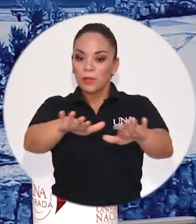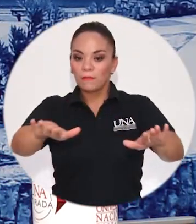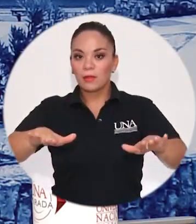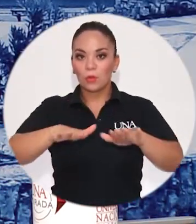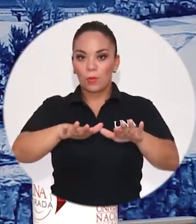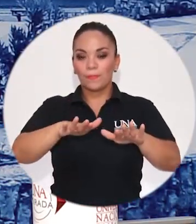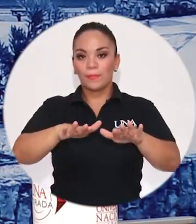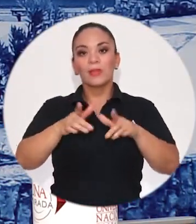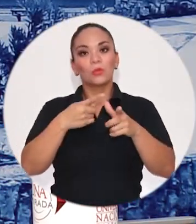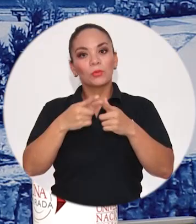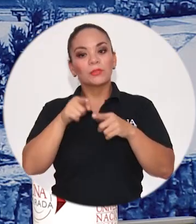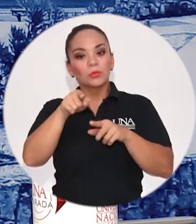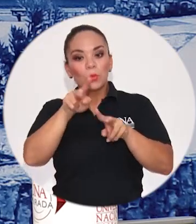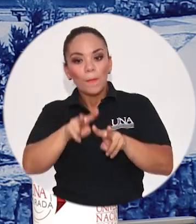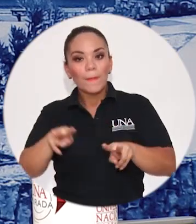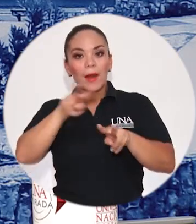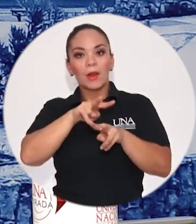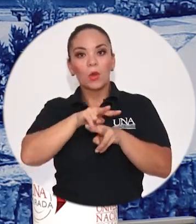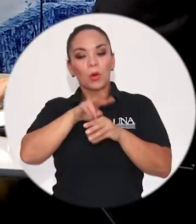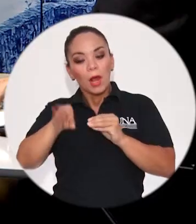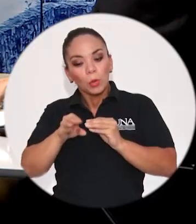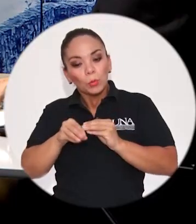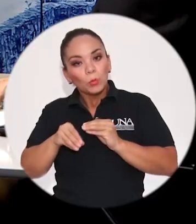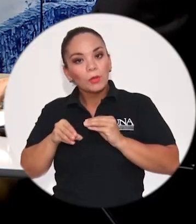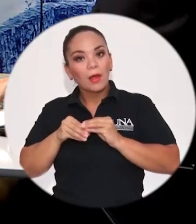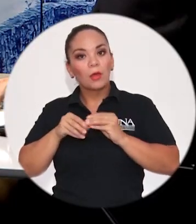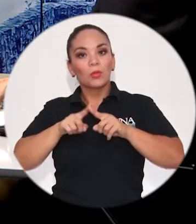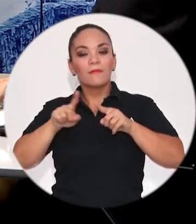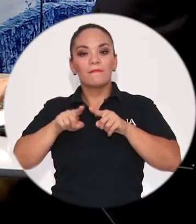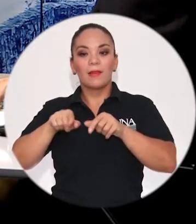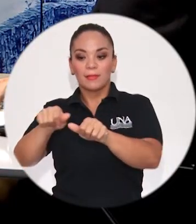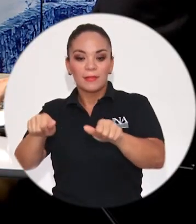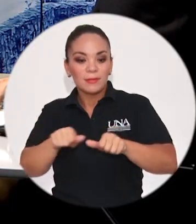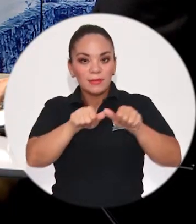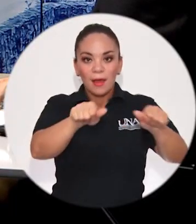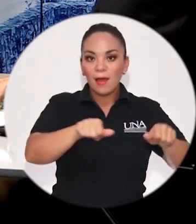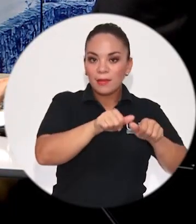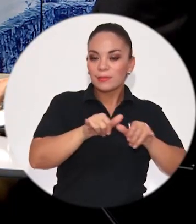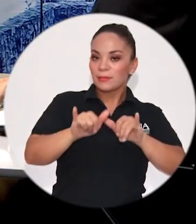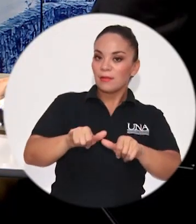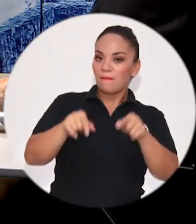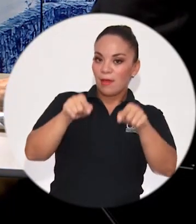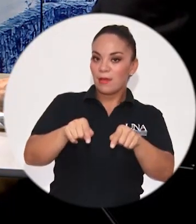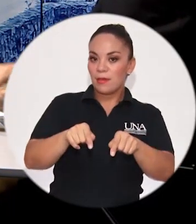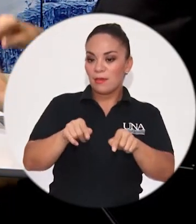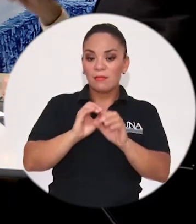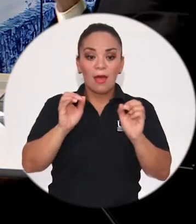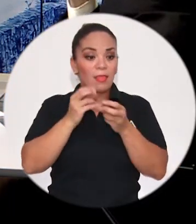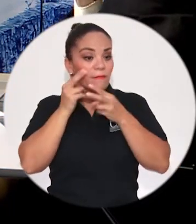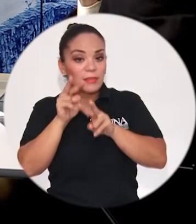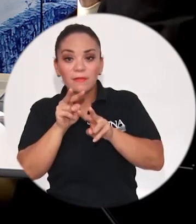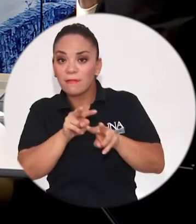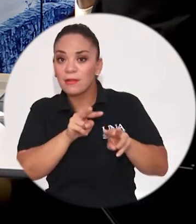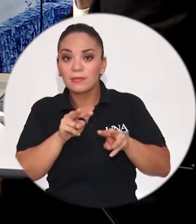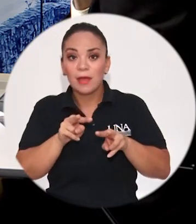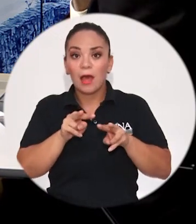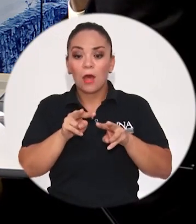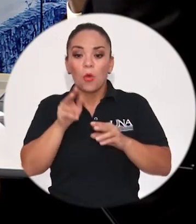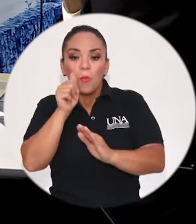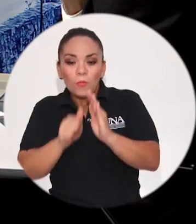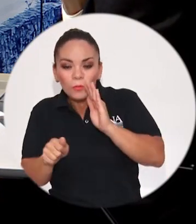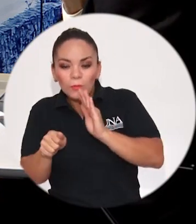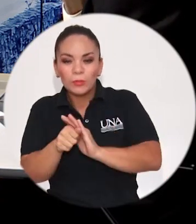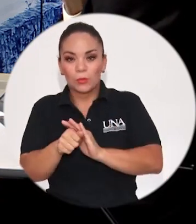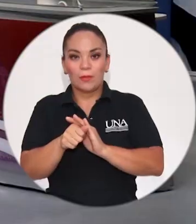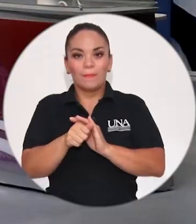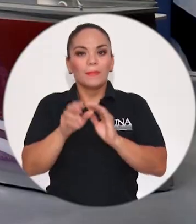elementos ambientales y elementos económicos. Por lo tanto, es una figura que es capaz, digamos, de adaptarse a un modelo de desarrollo territorial más